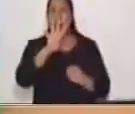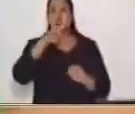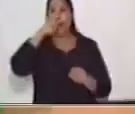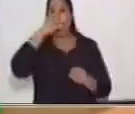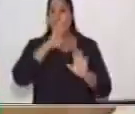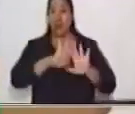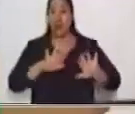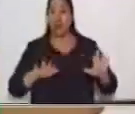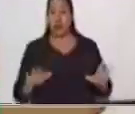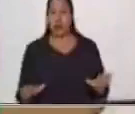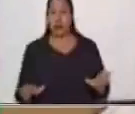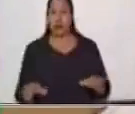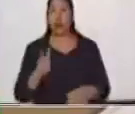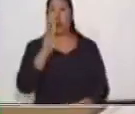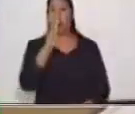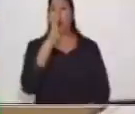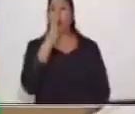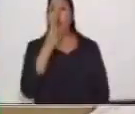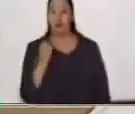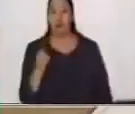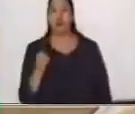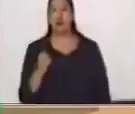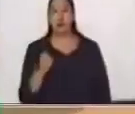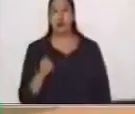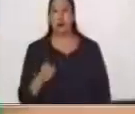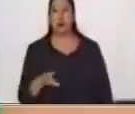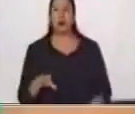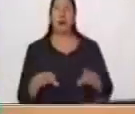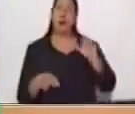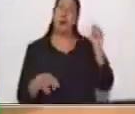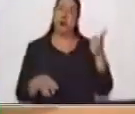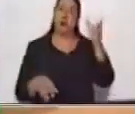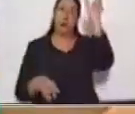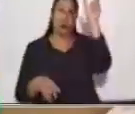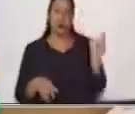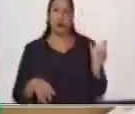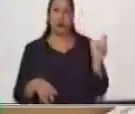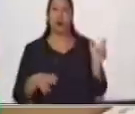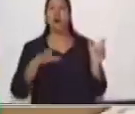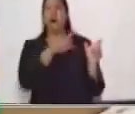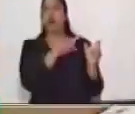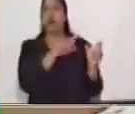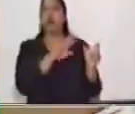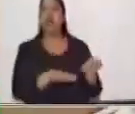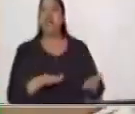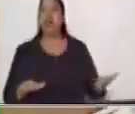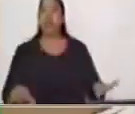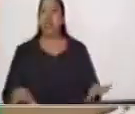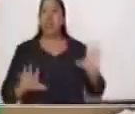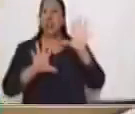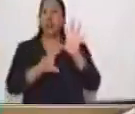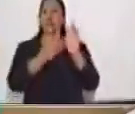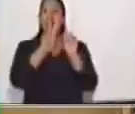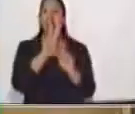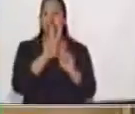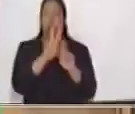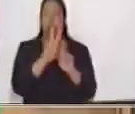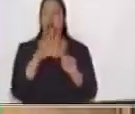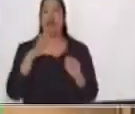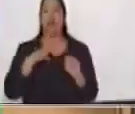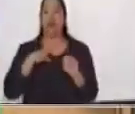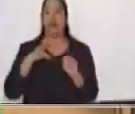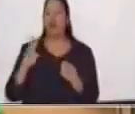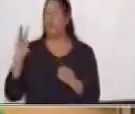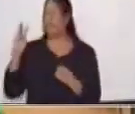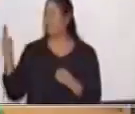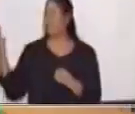En la barra verde puedo observar que tengo doce niños con tres hermanos. ¿Te has